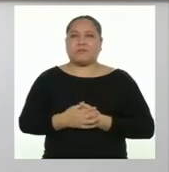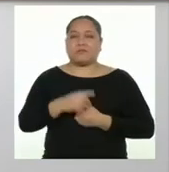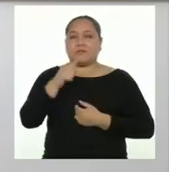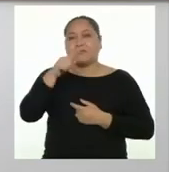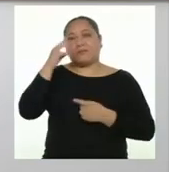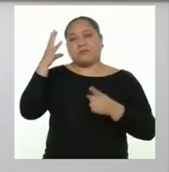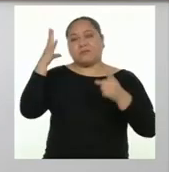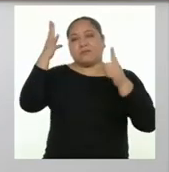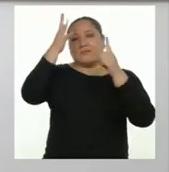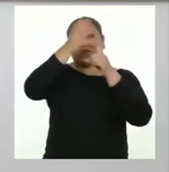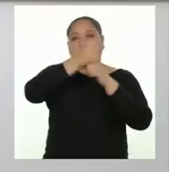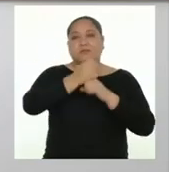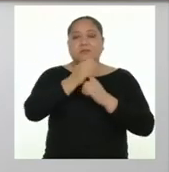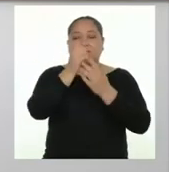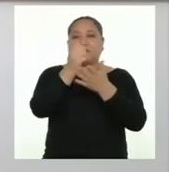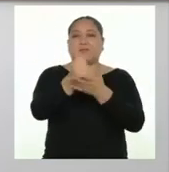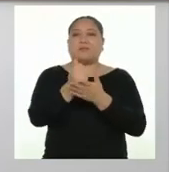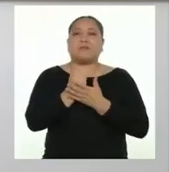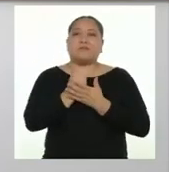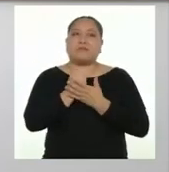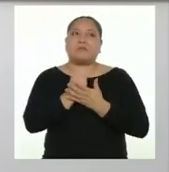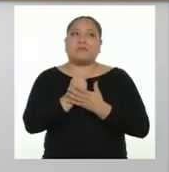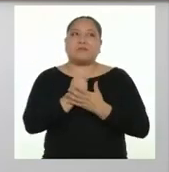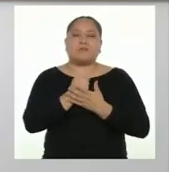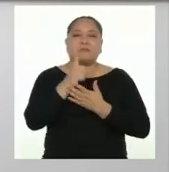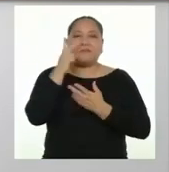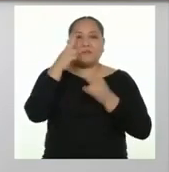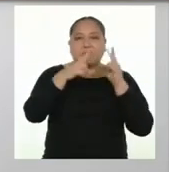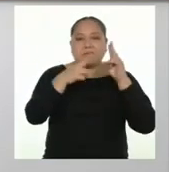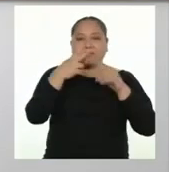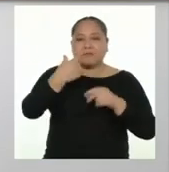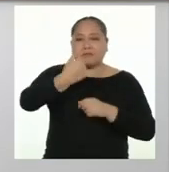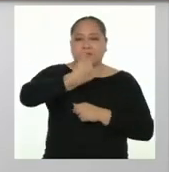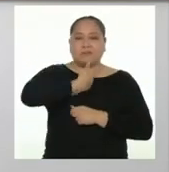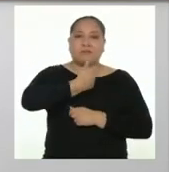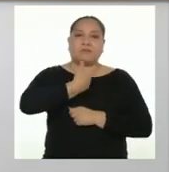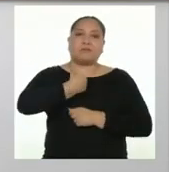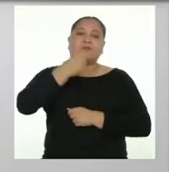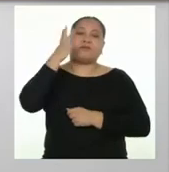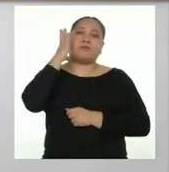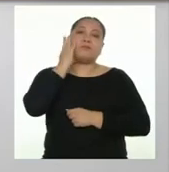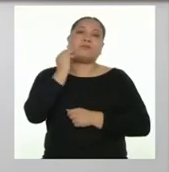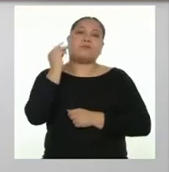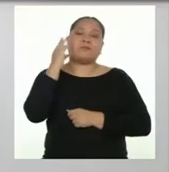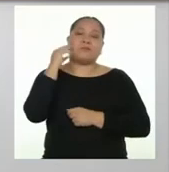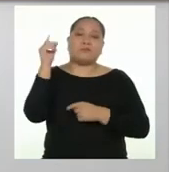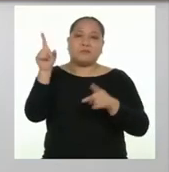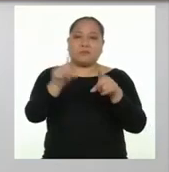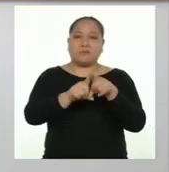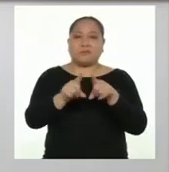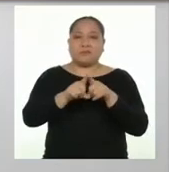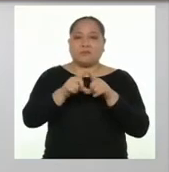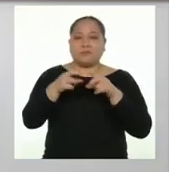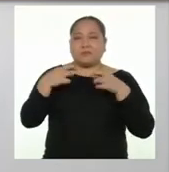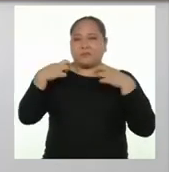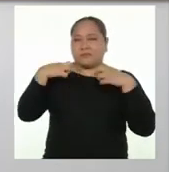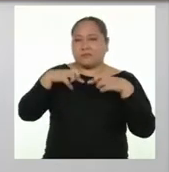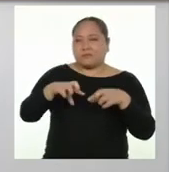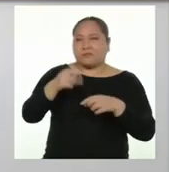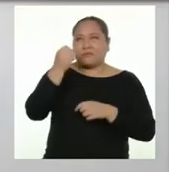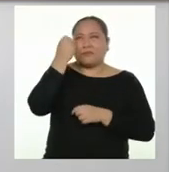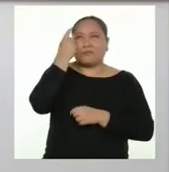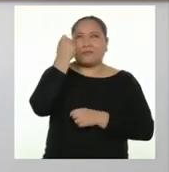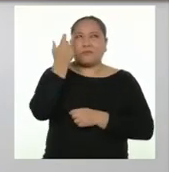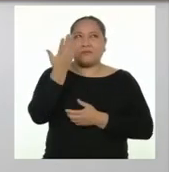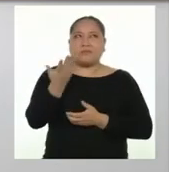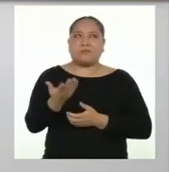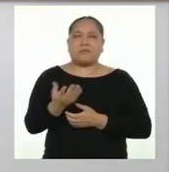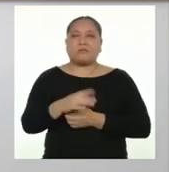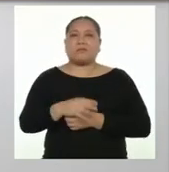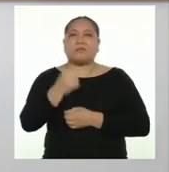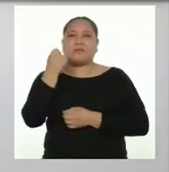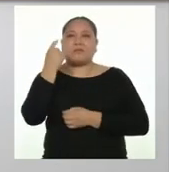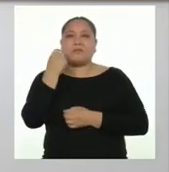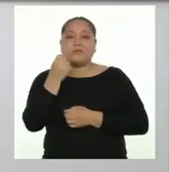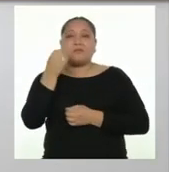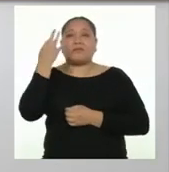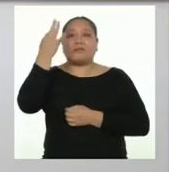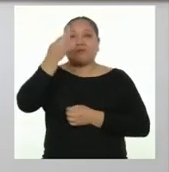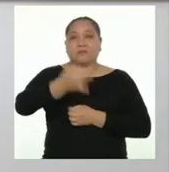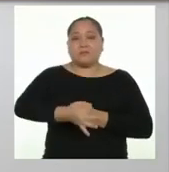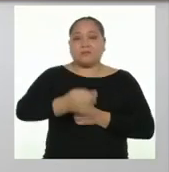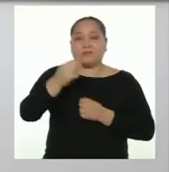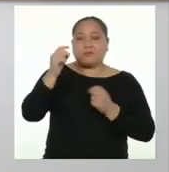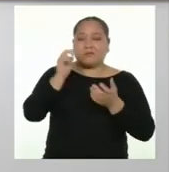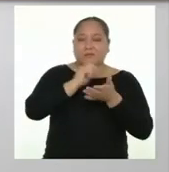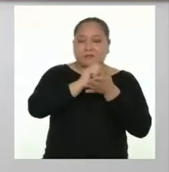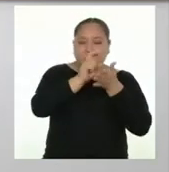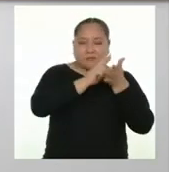Para lograrlo nos ayuda basarnos en nuestra propia experiencia. También nos permite darnos cuenta si estamos comprendiendo